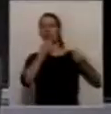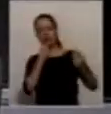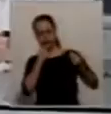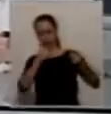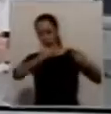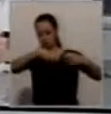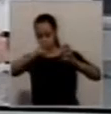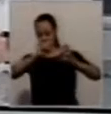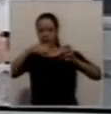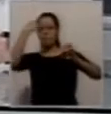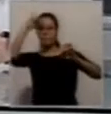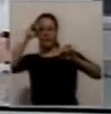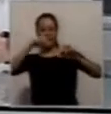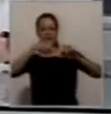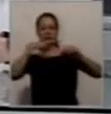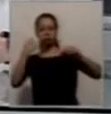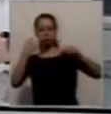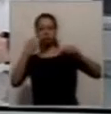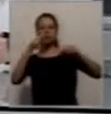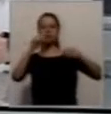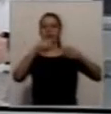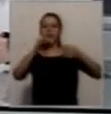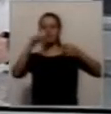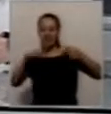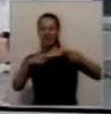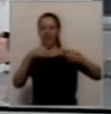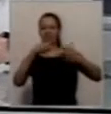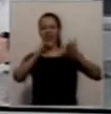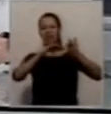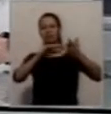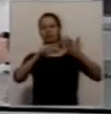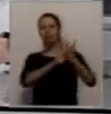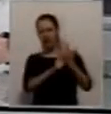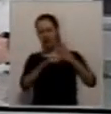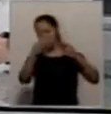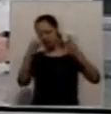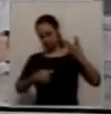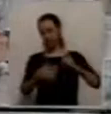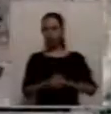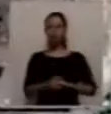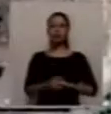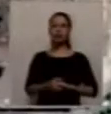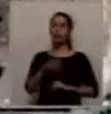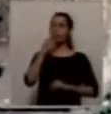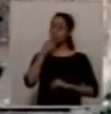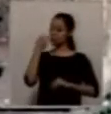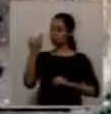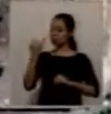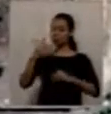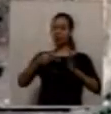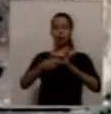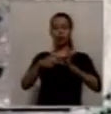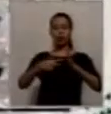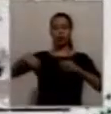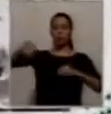capital? Bueno, concretamente, habiendo atendido los problemas de los vecinos aledaños, como la Villa Frondizi, el Valle